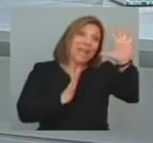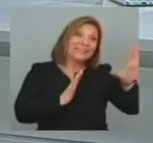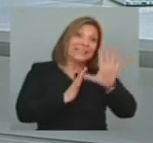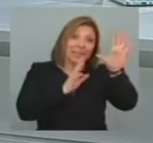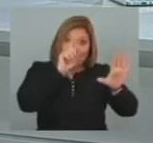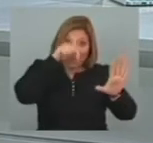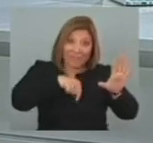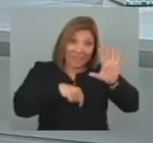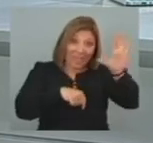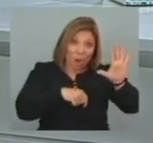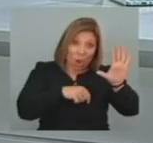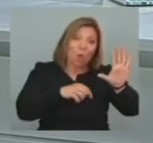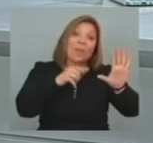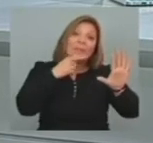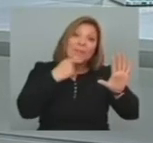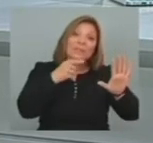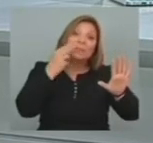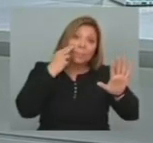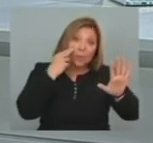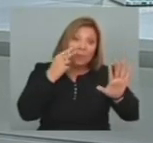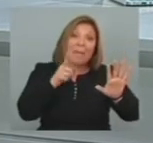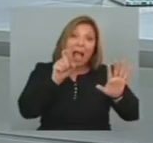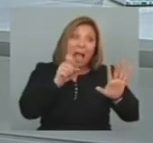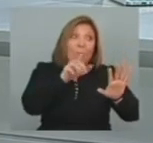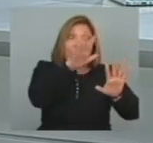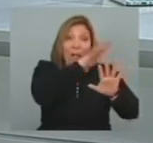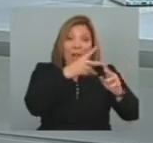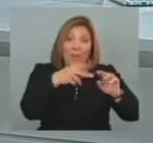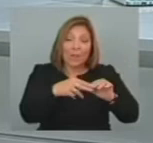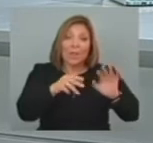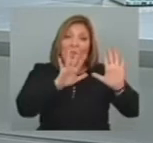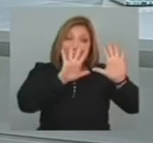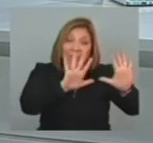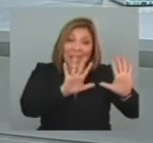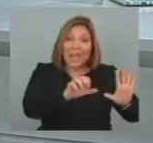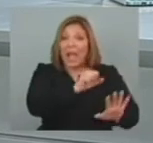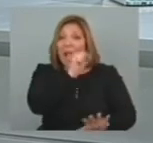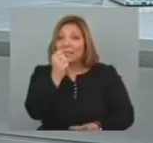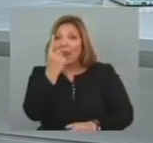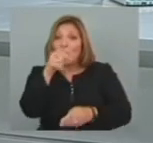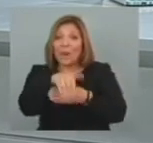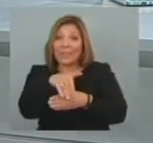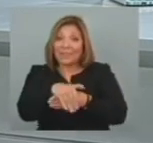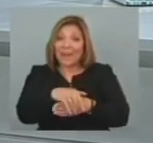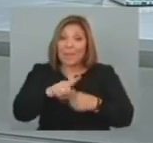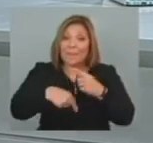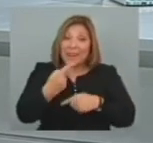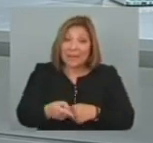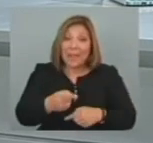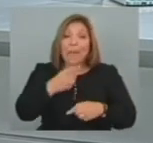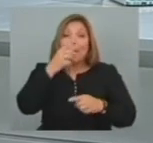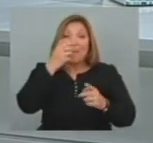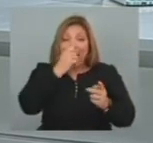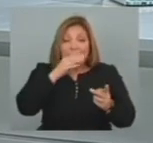Por lo que se verá Afectado El abastecimiento De agua potable Entre las 10 Y las 13 horas De mañana En Pajas